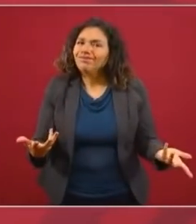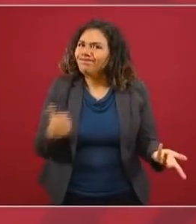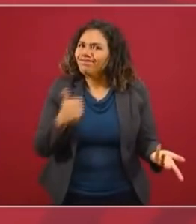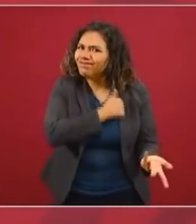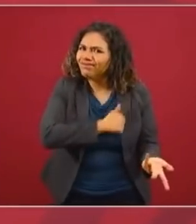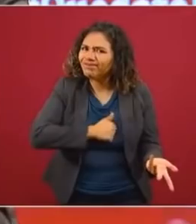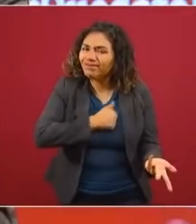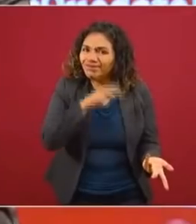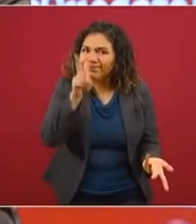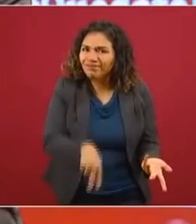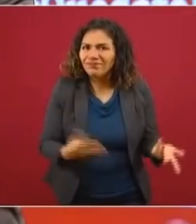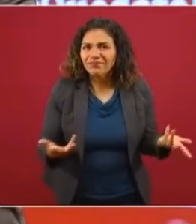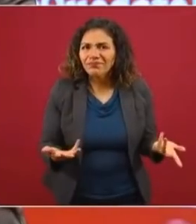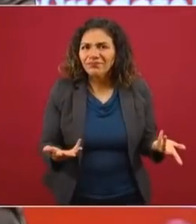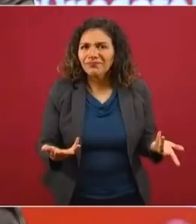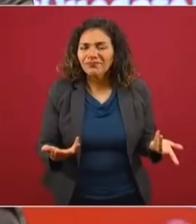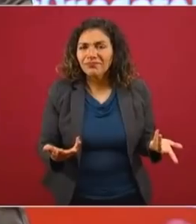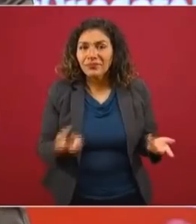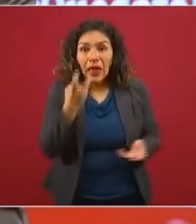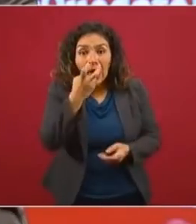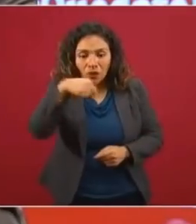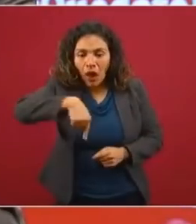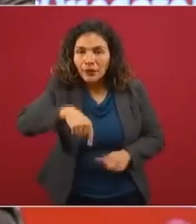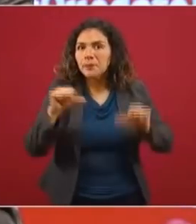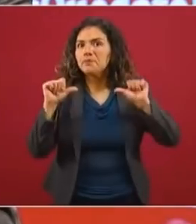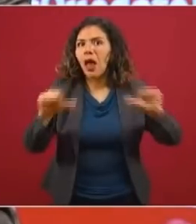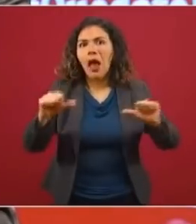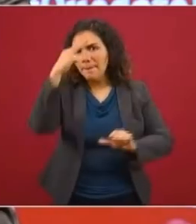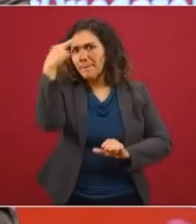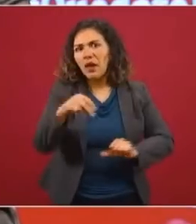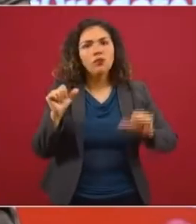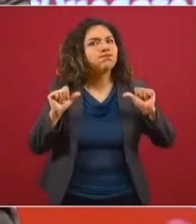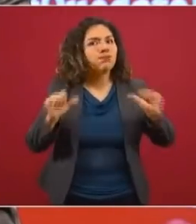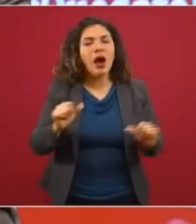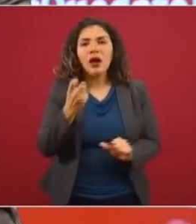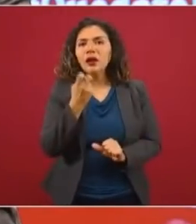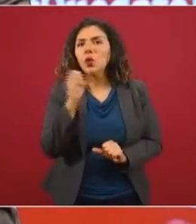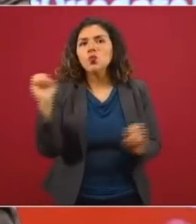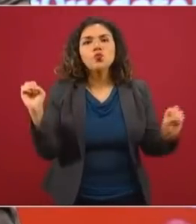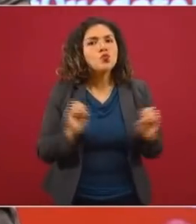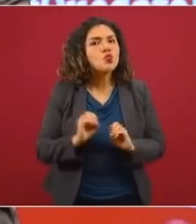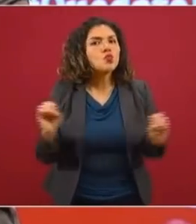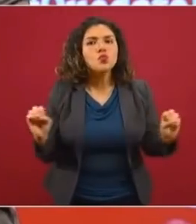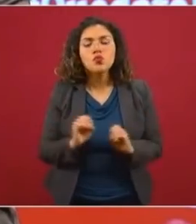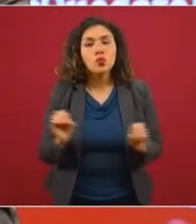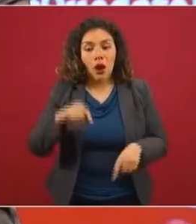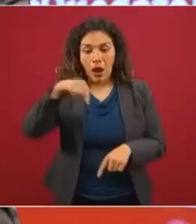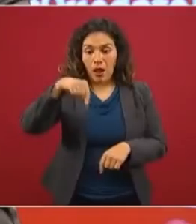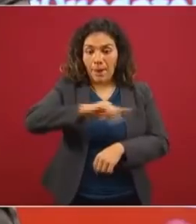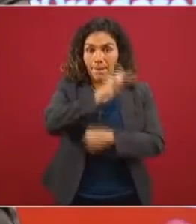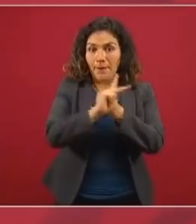Entonces, eso lo evitamos en el país. Entonces,